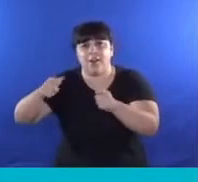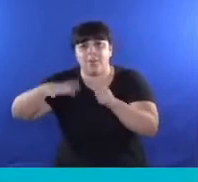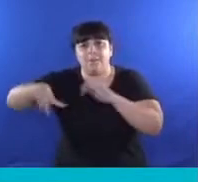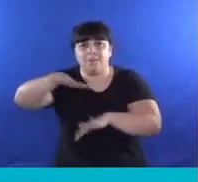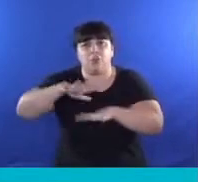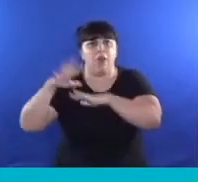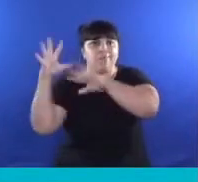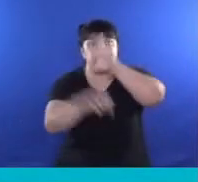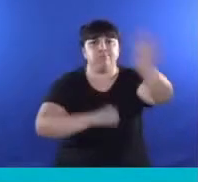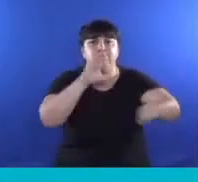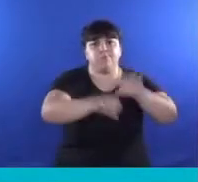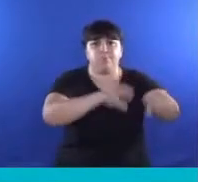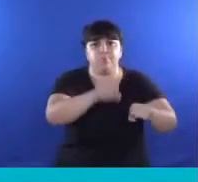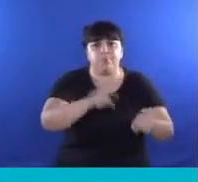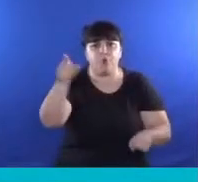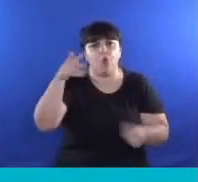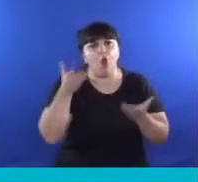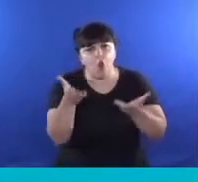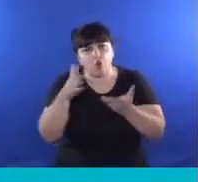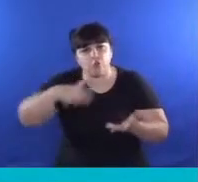tomaron de manera ilegal en los hornos?